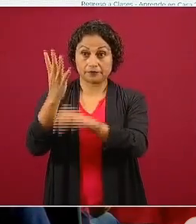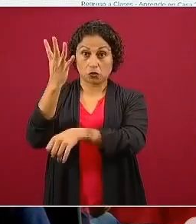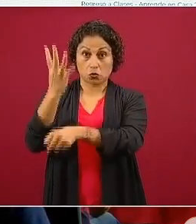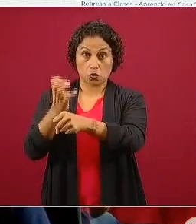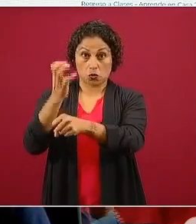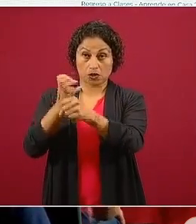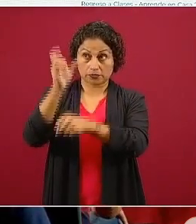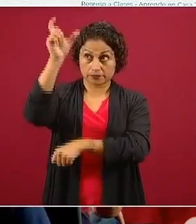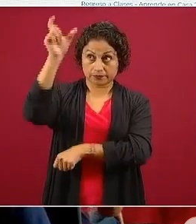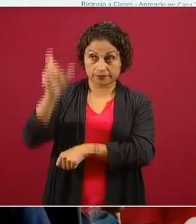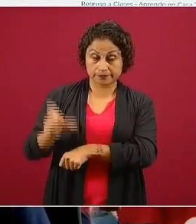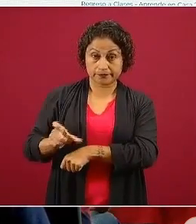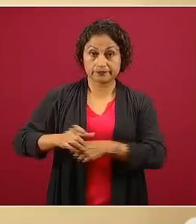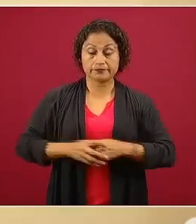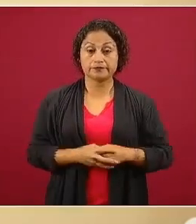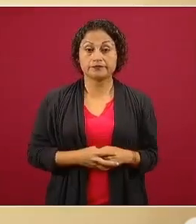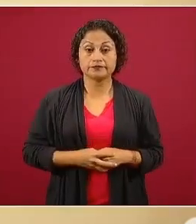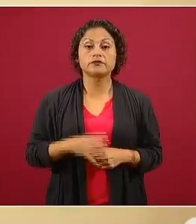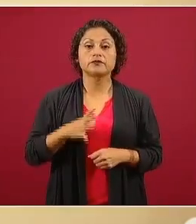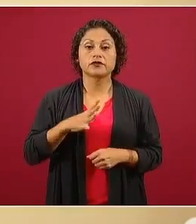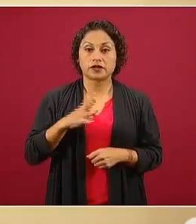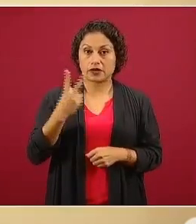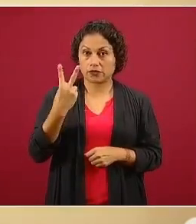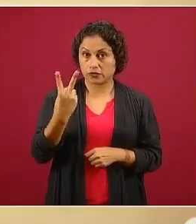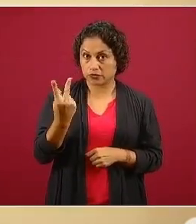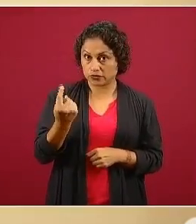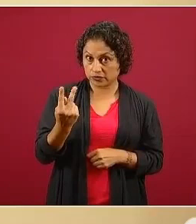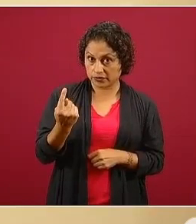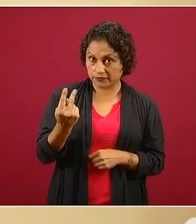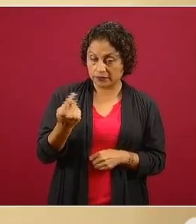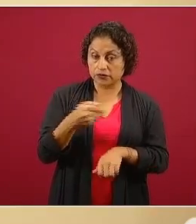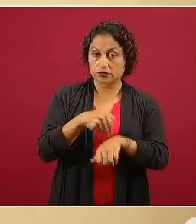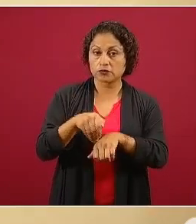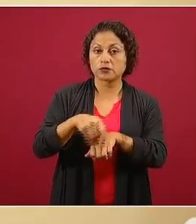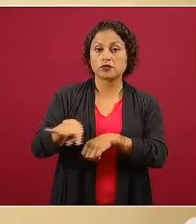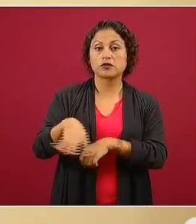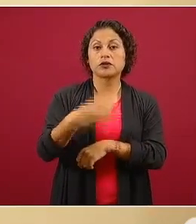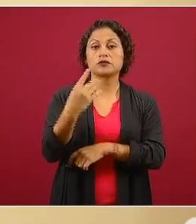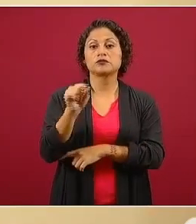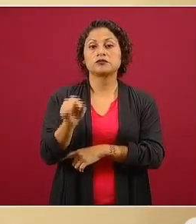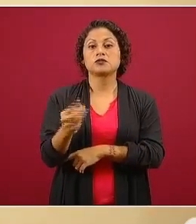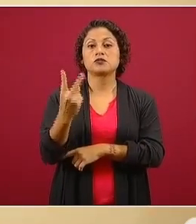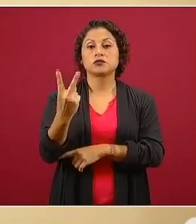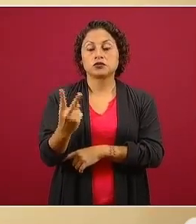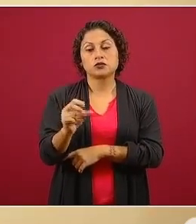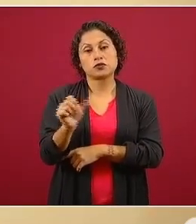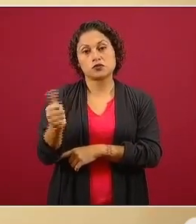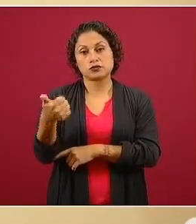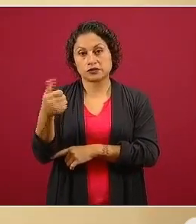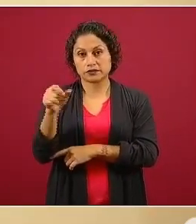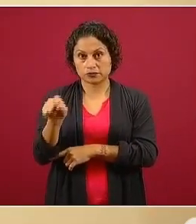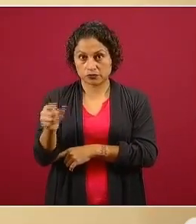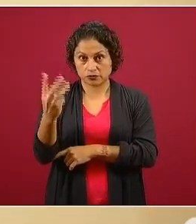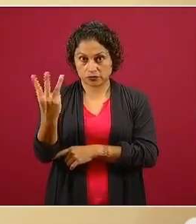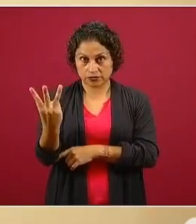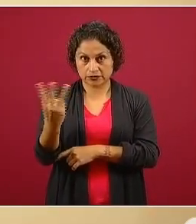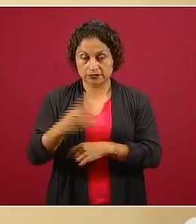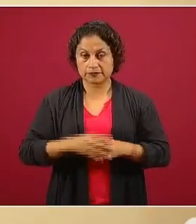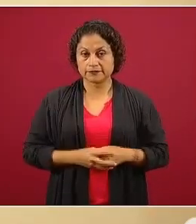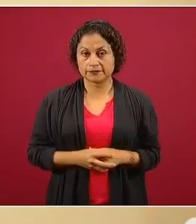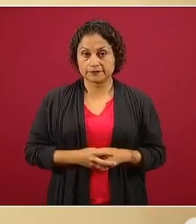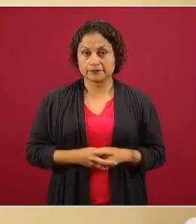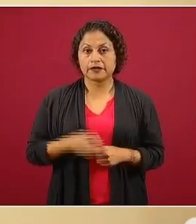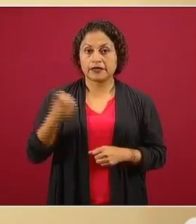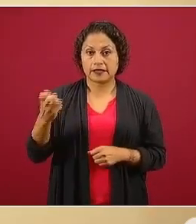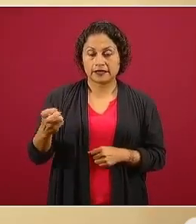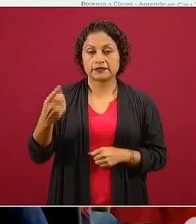tenemos dos canales, el 14.2 y el 6.3, que son de Ingenio